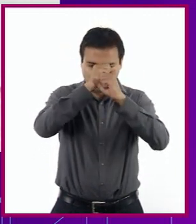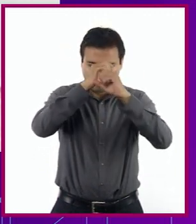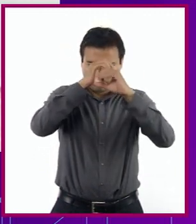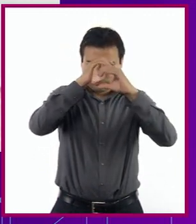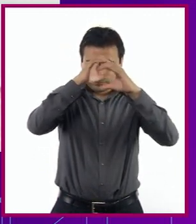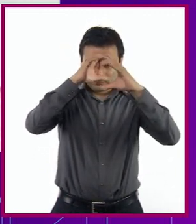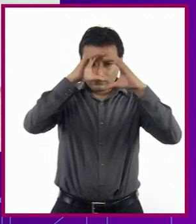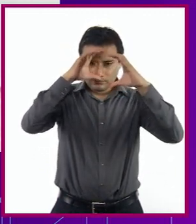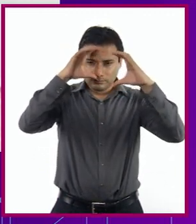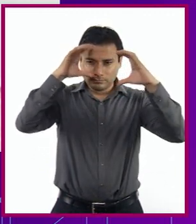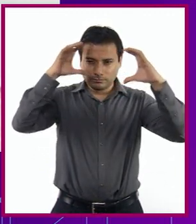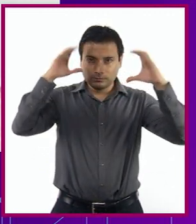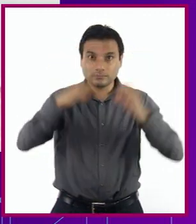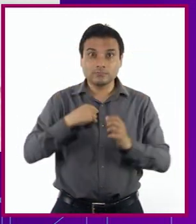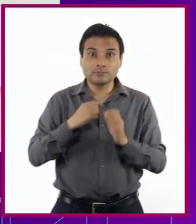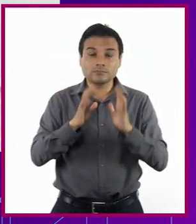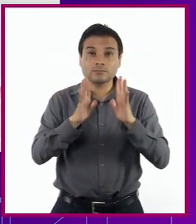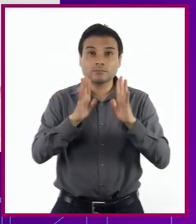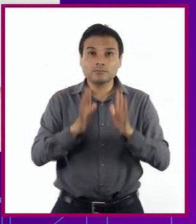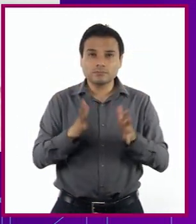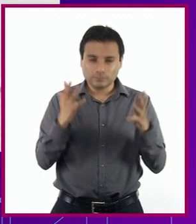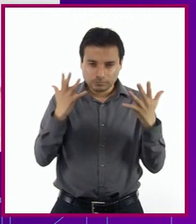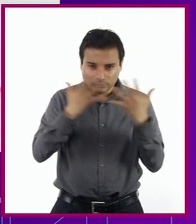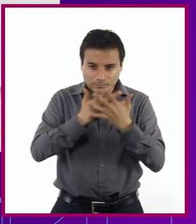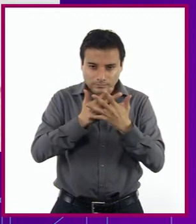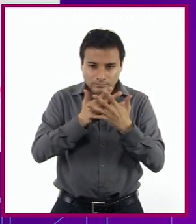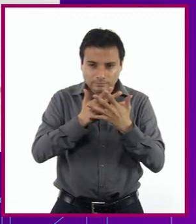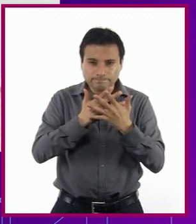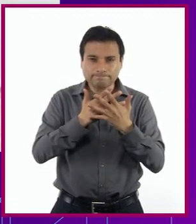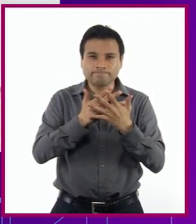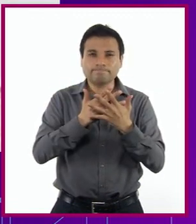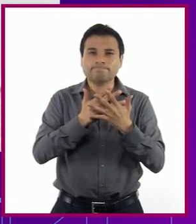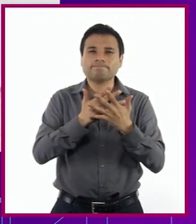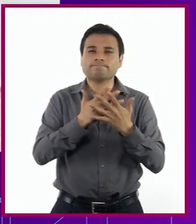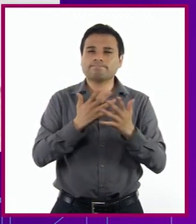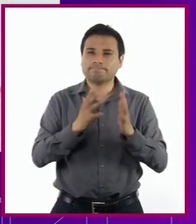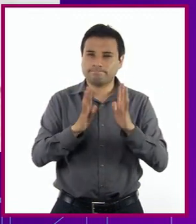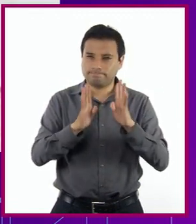Y te das cuenta De lo que es estar atrapado